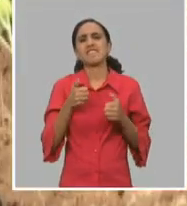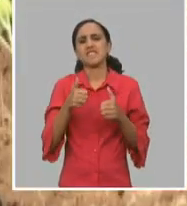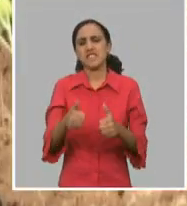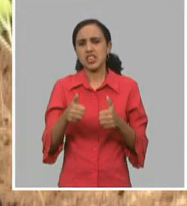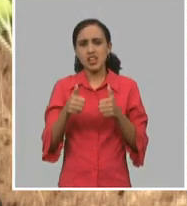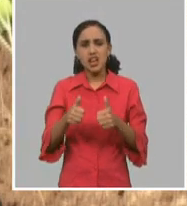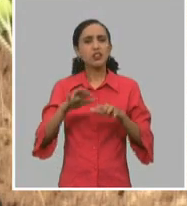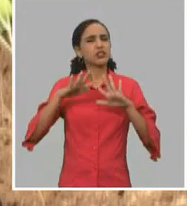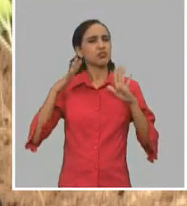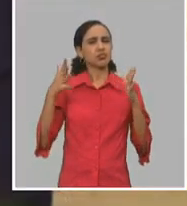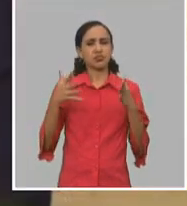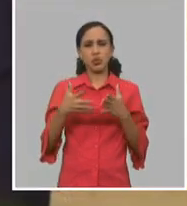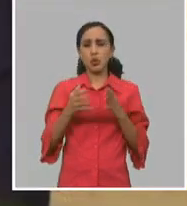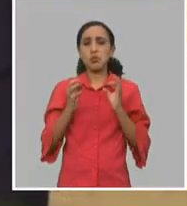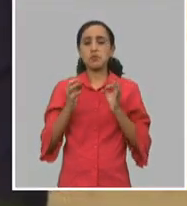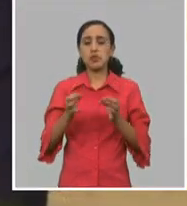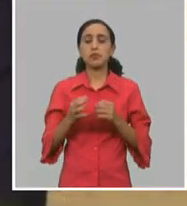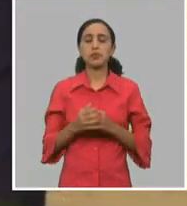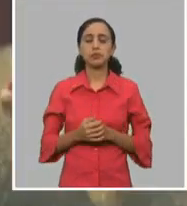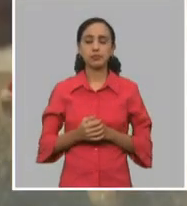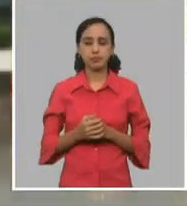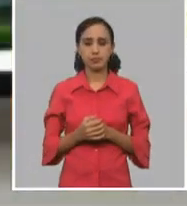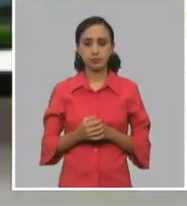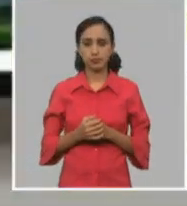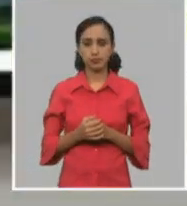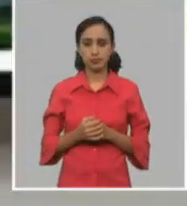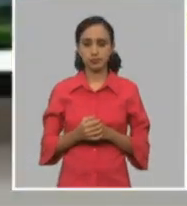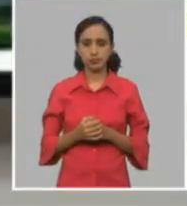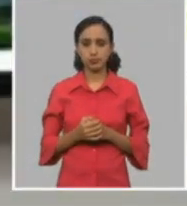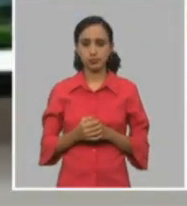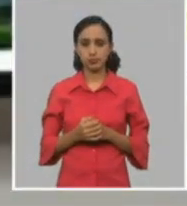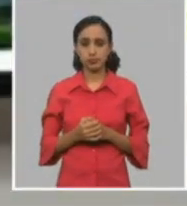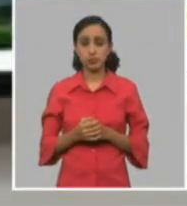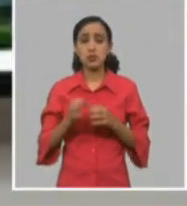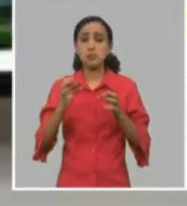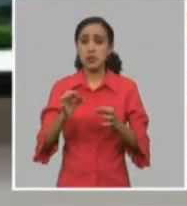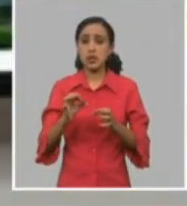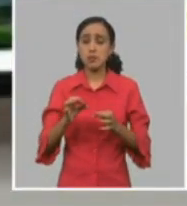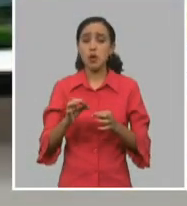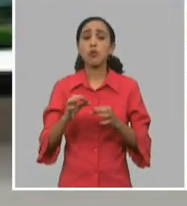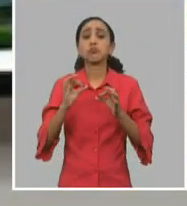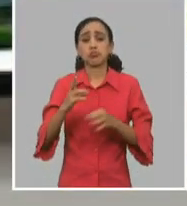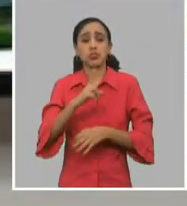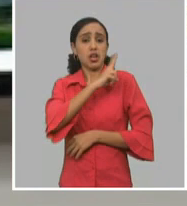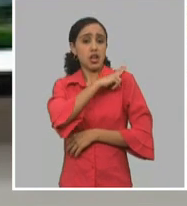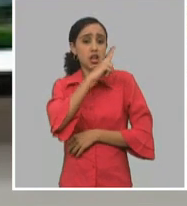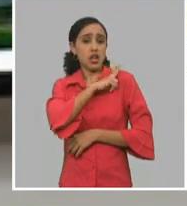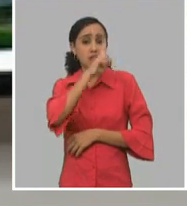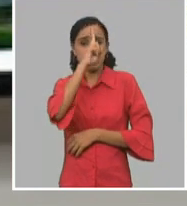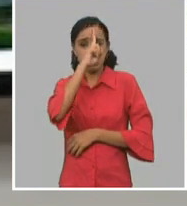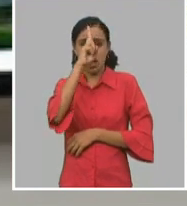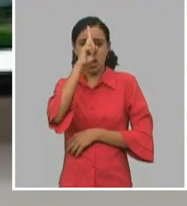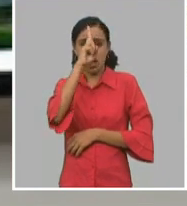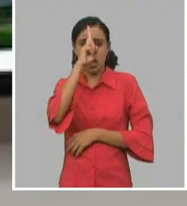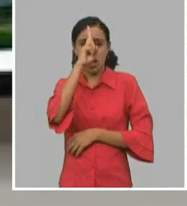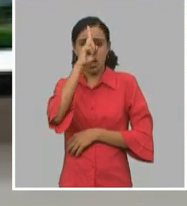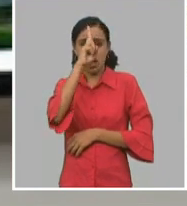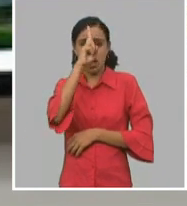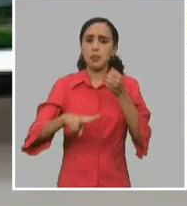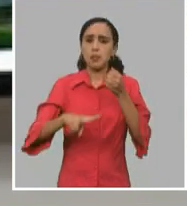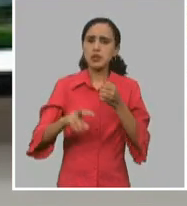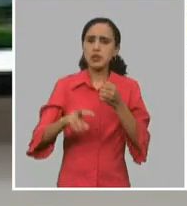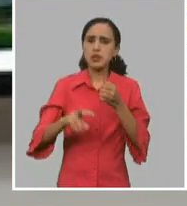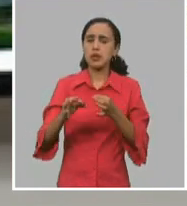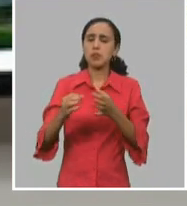adecuada, consecuente, la que necesitábamos en estos momentos de la Dirección de Salud de la provincia. Por supuesto con las